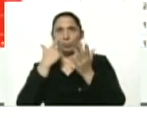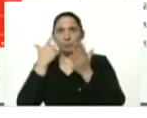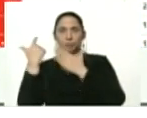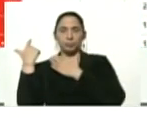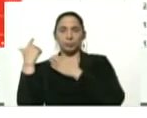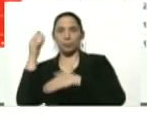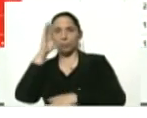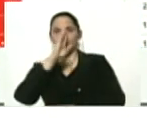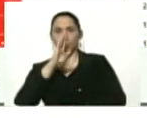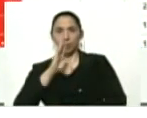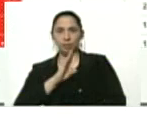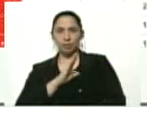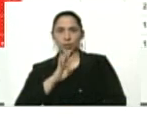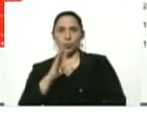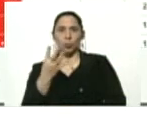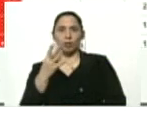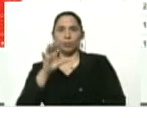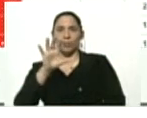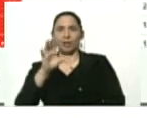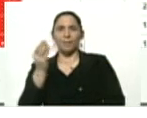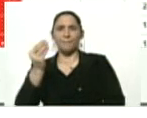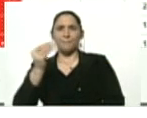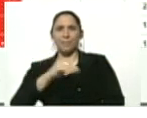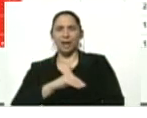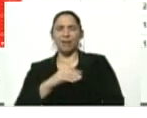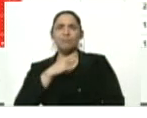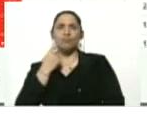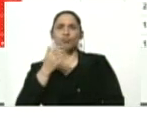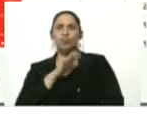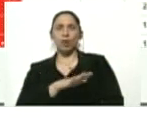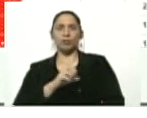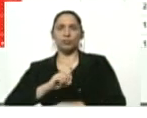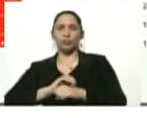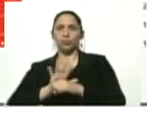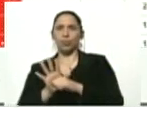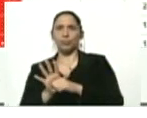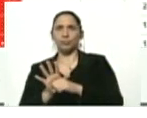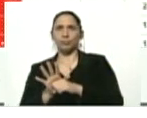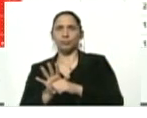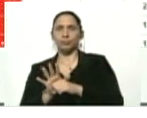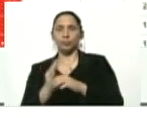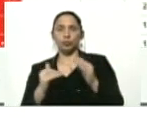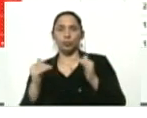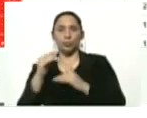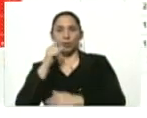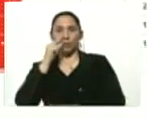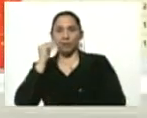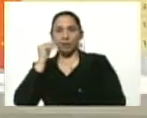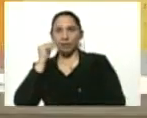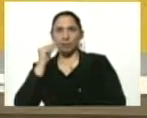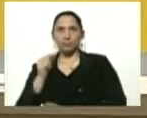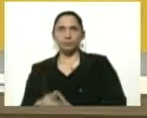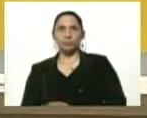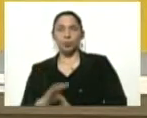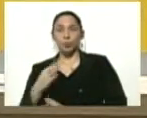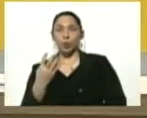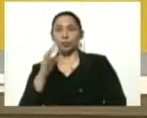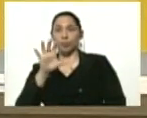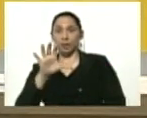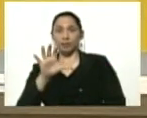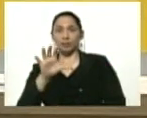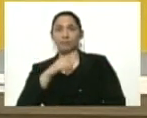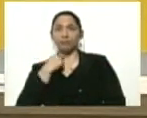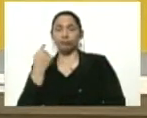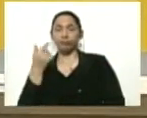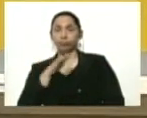Brasil es el cuarto país con más fallecidos por coronavirus superó a Francia cuarto país por